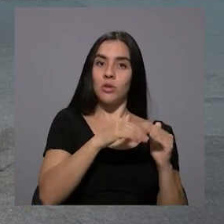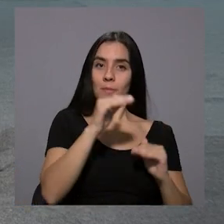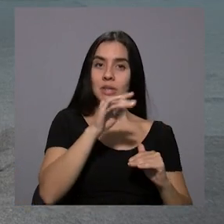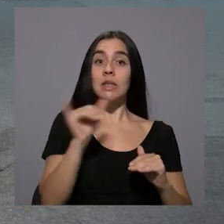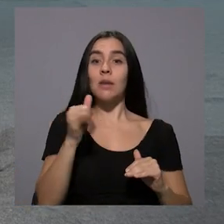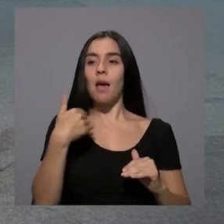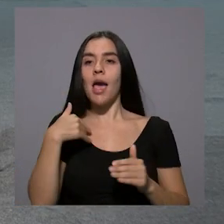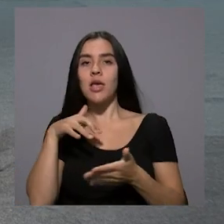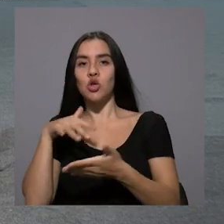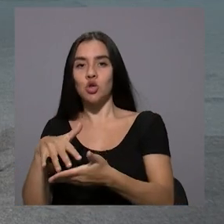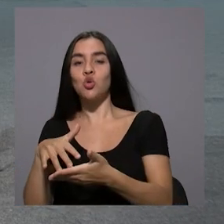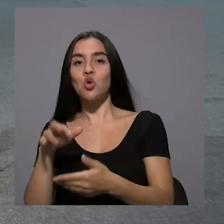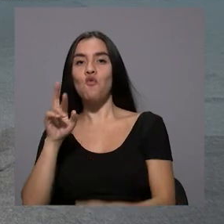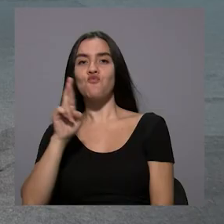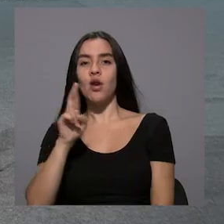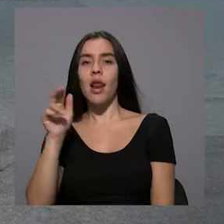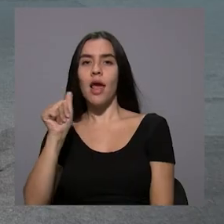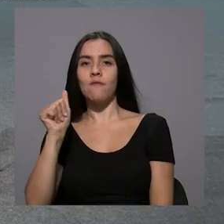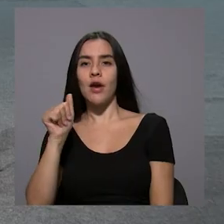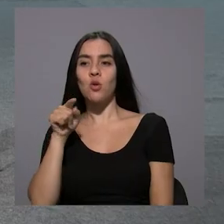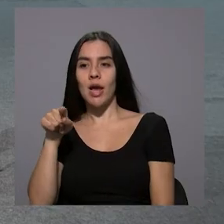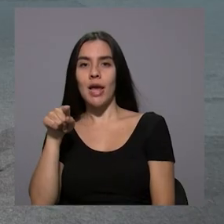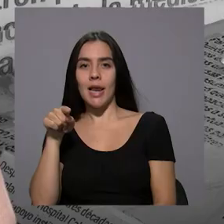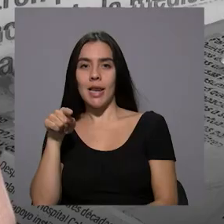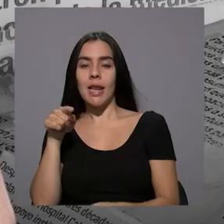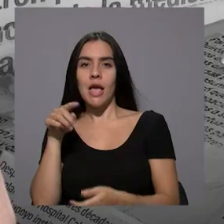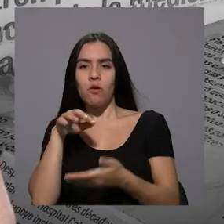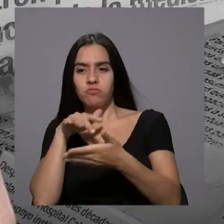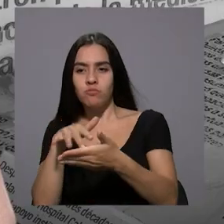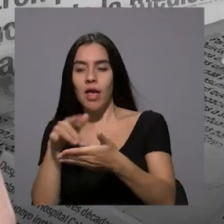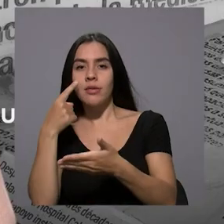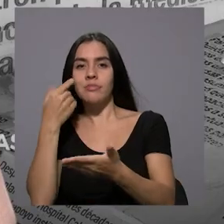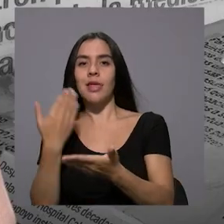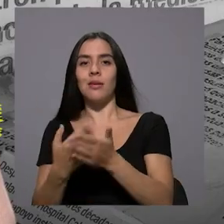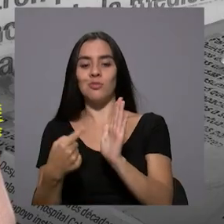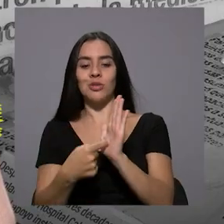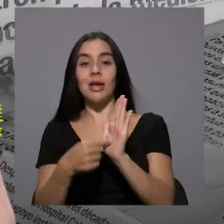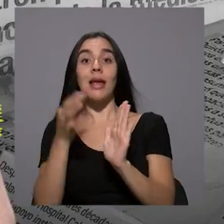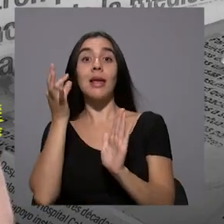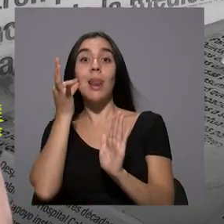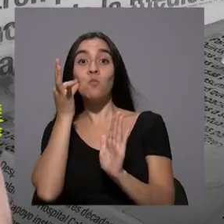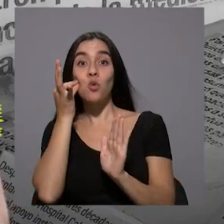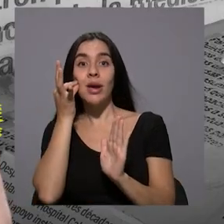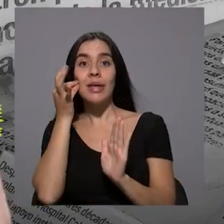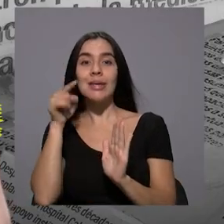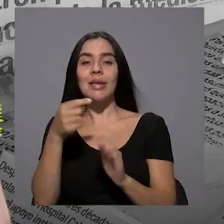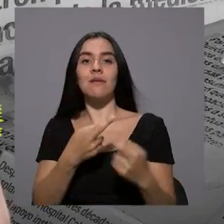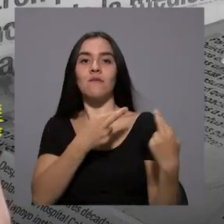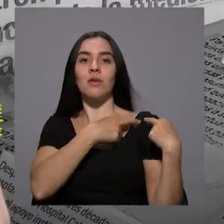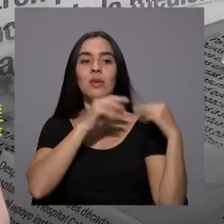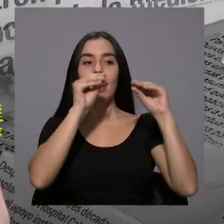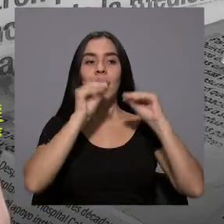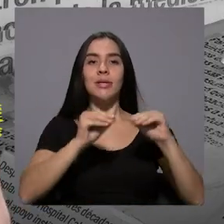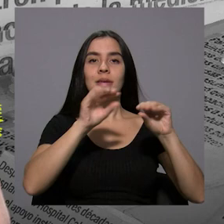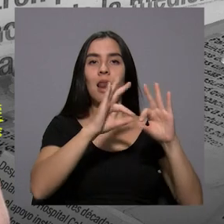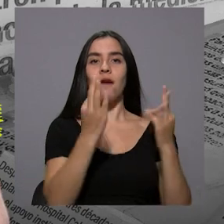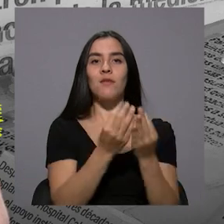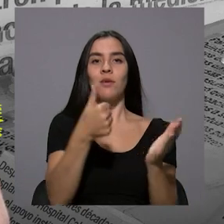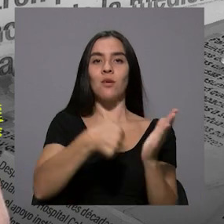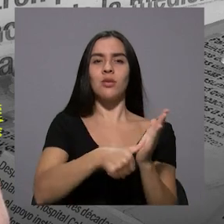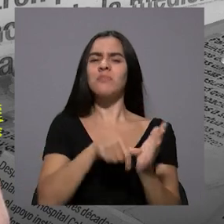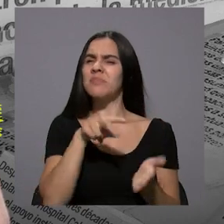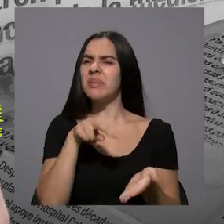realizados por el doctor Ronald Alfaro han demostrado que las mujeres son las que le enseñan a sus familias a votar.